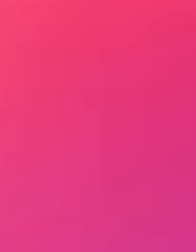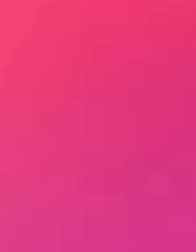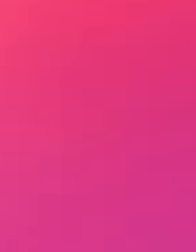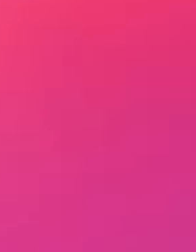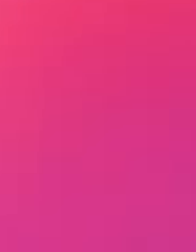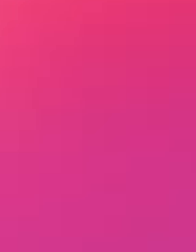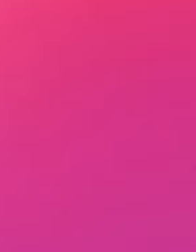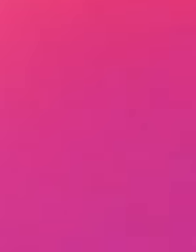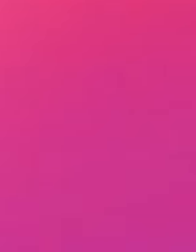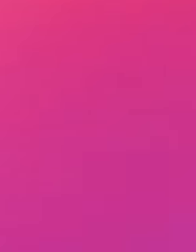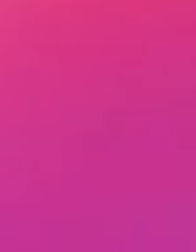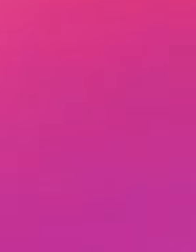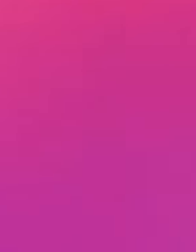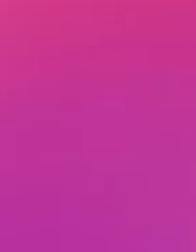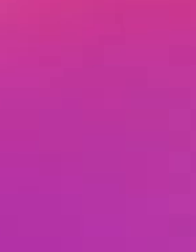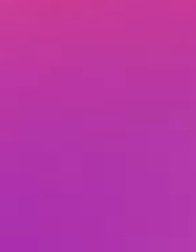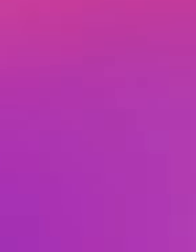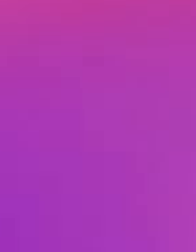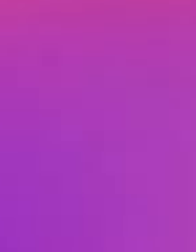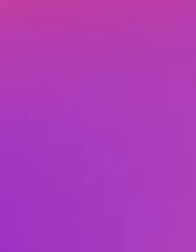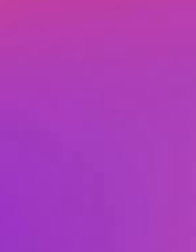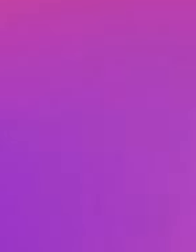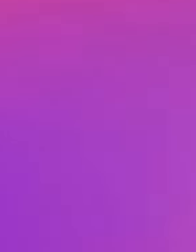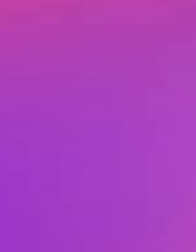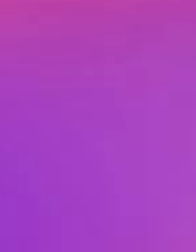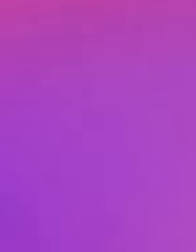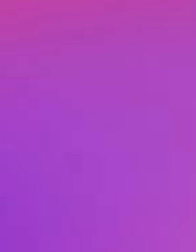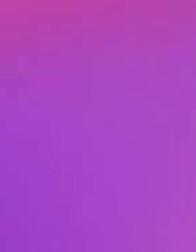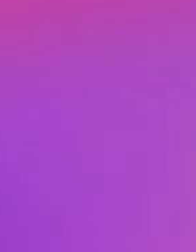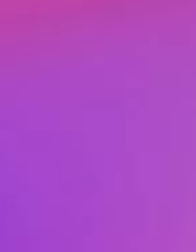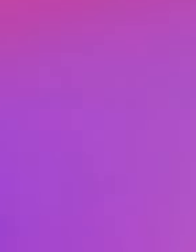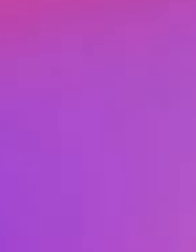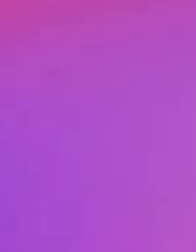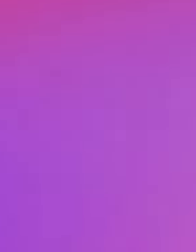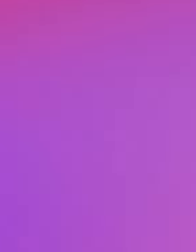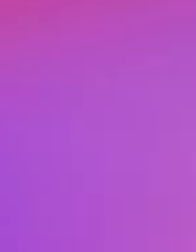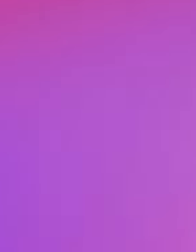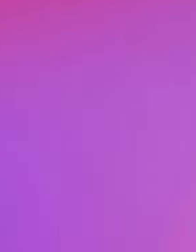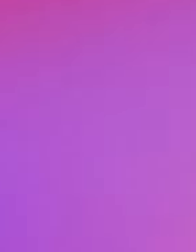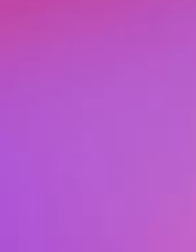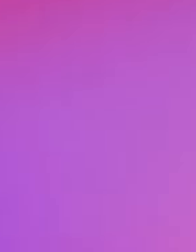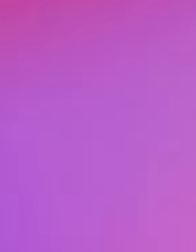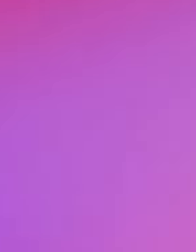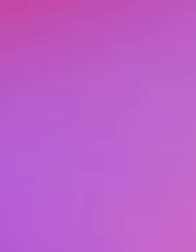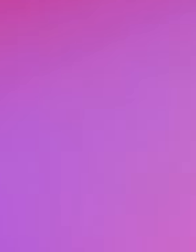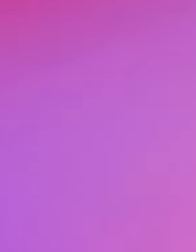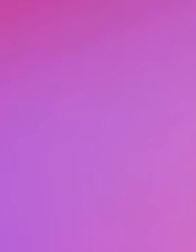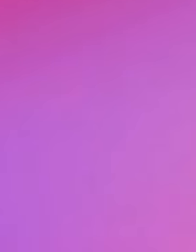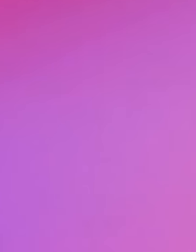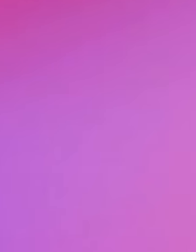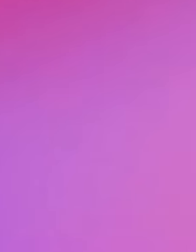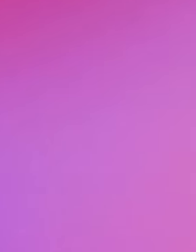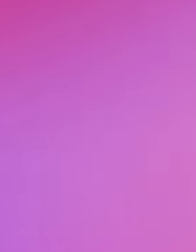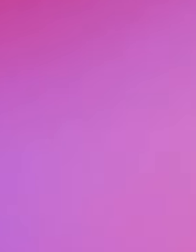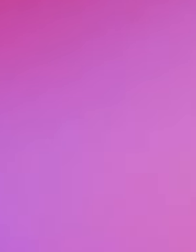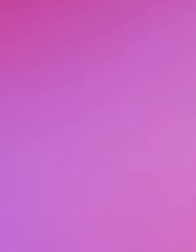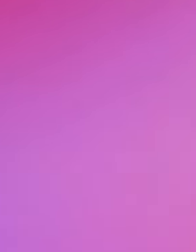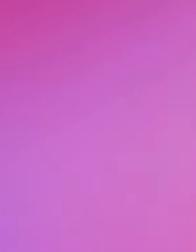También te invitamos a que consultes la plataforma nuevaescuelamexicana.c.gov